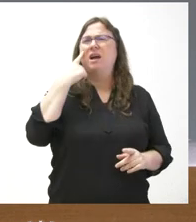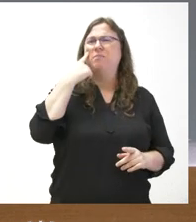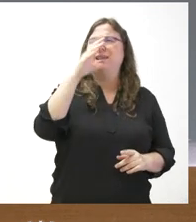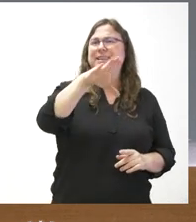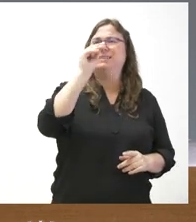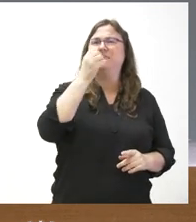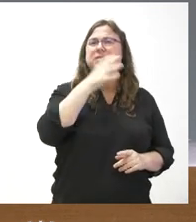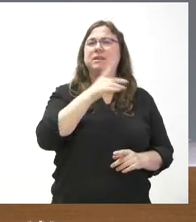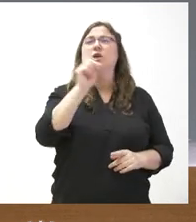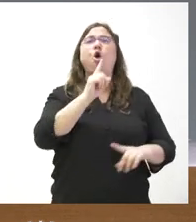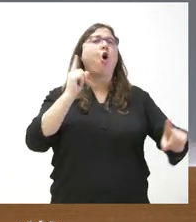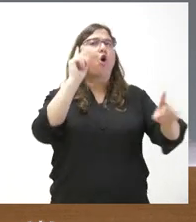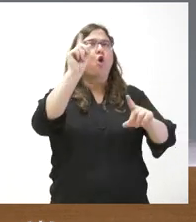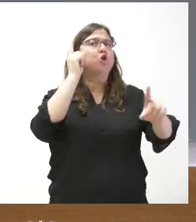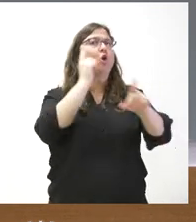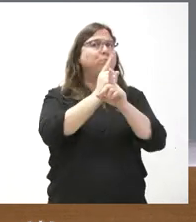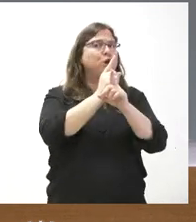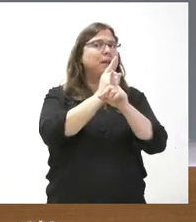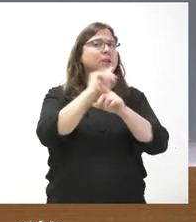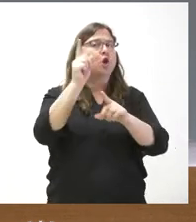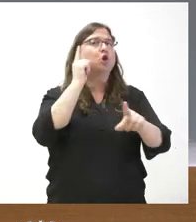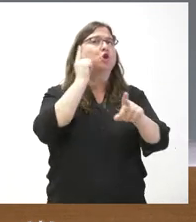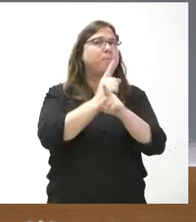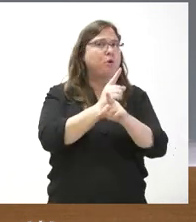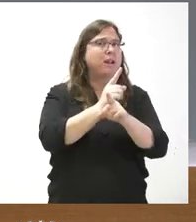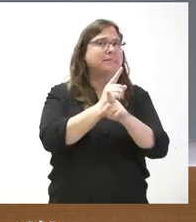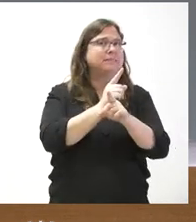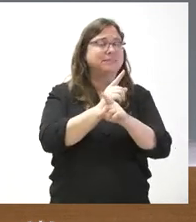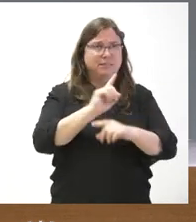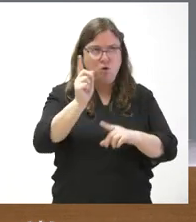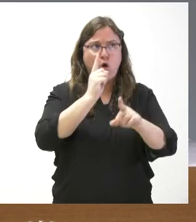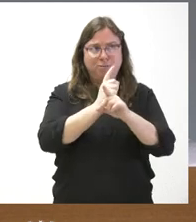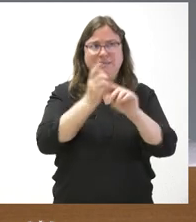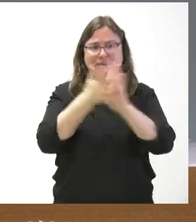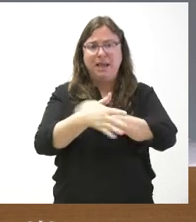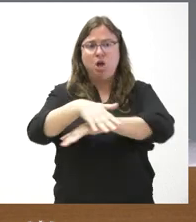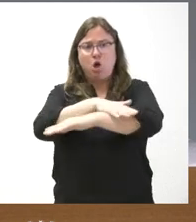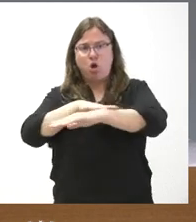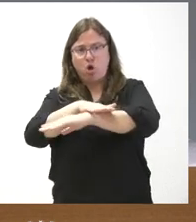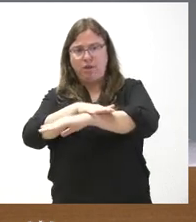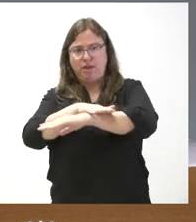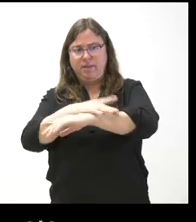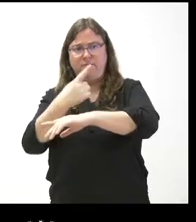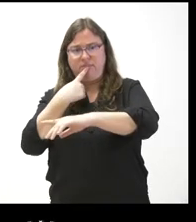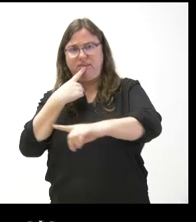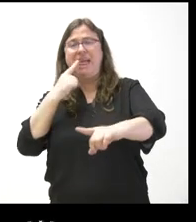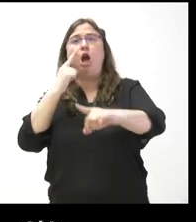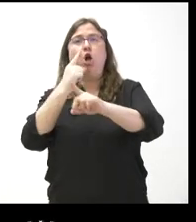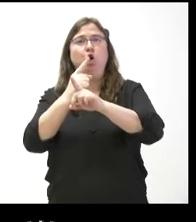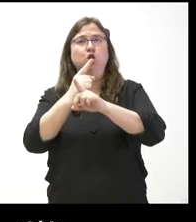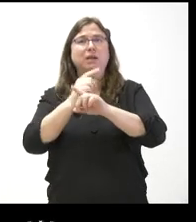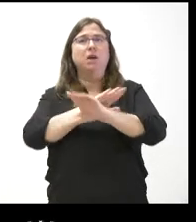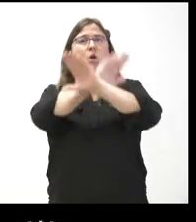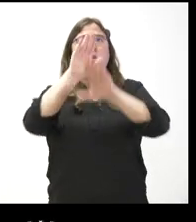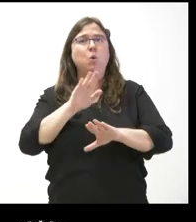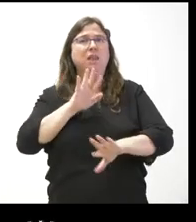Al no oponerse, porque la orden del ministerio lo que hace es ir en contra de la última decisión de